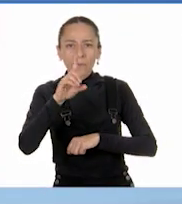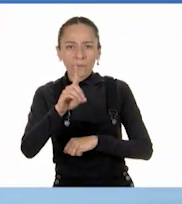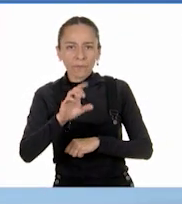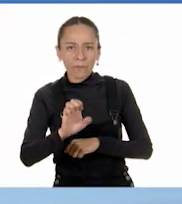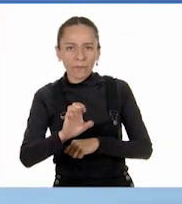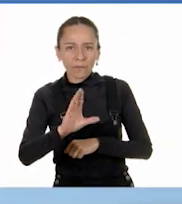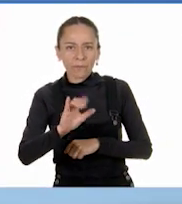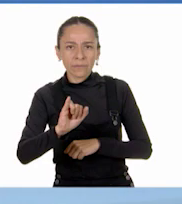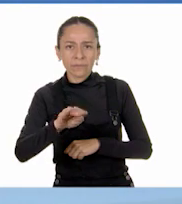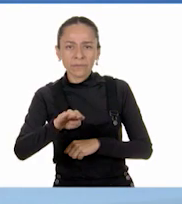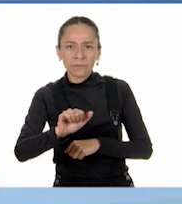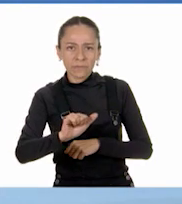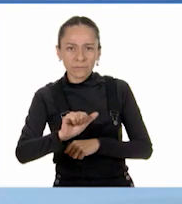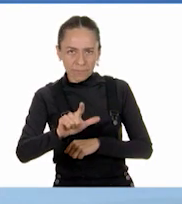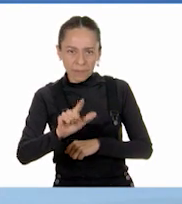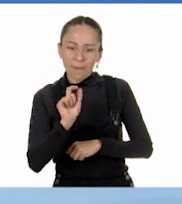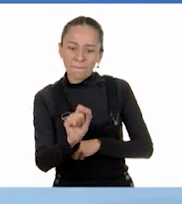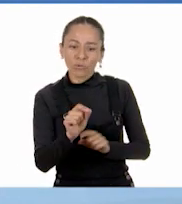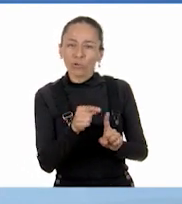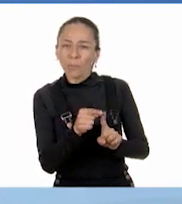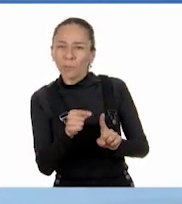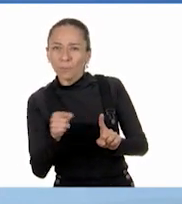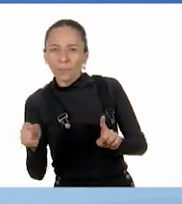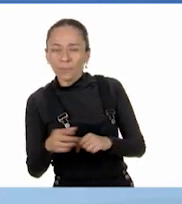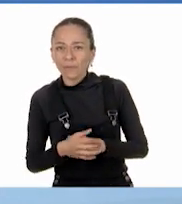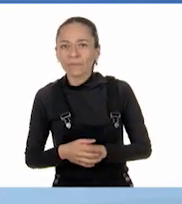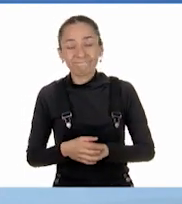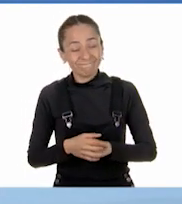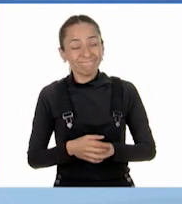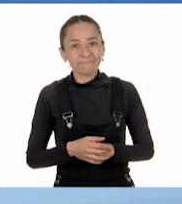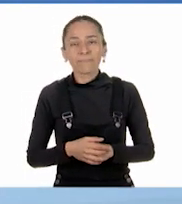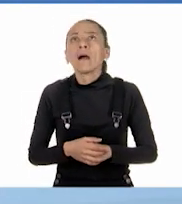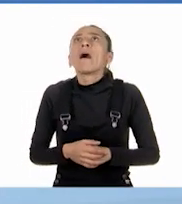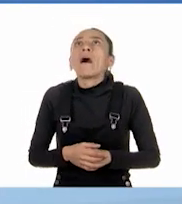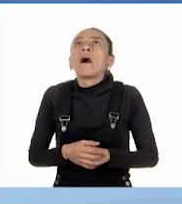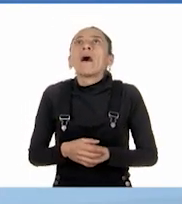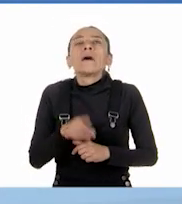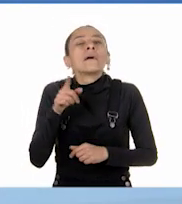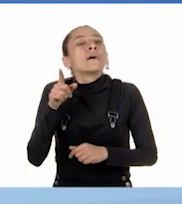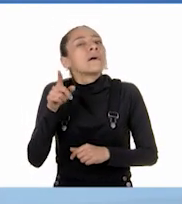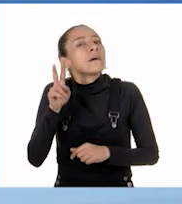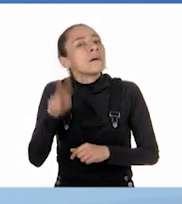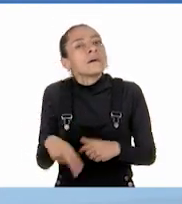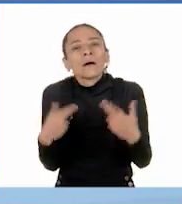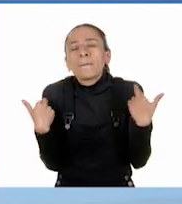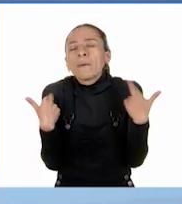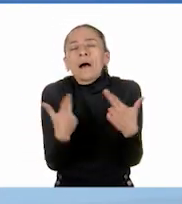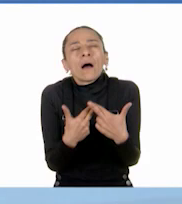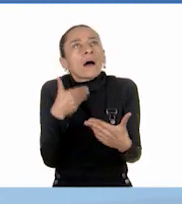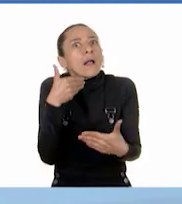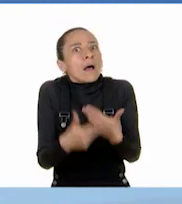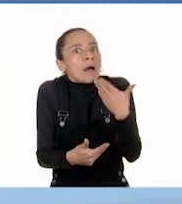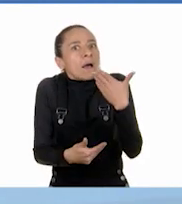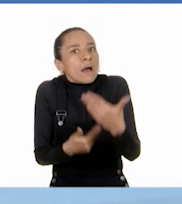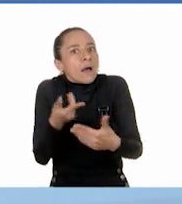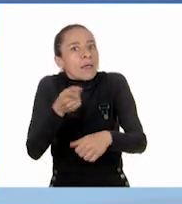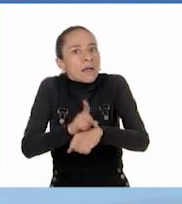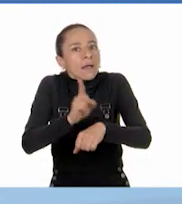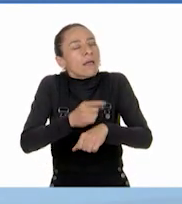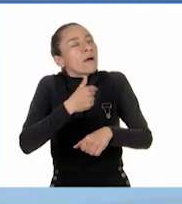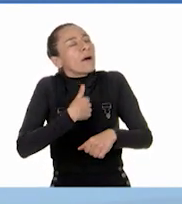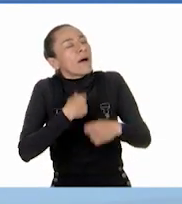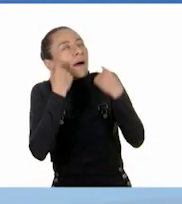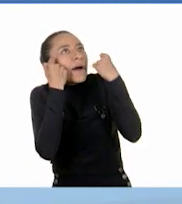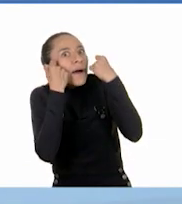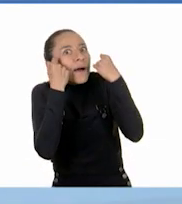Maestra, cada día la admiro más. Aprendo muchísimas cosas con usted. Bueno, y también